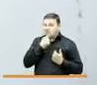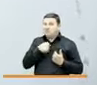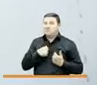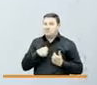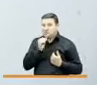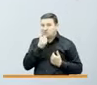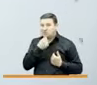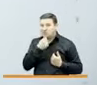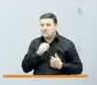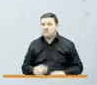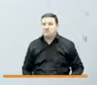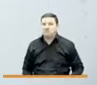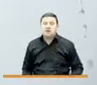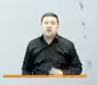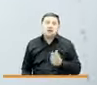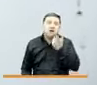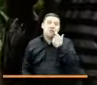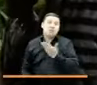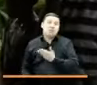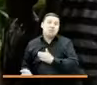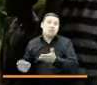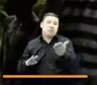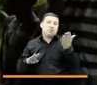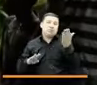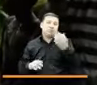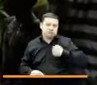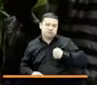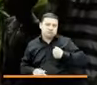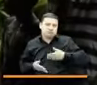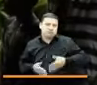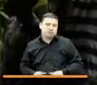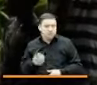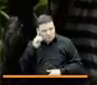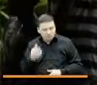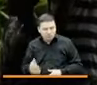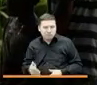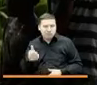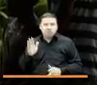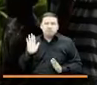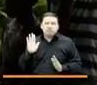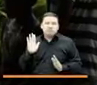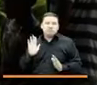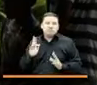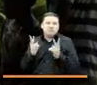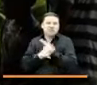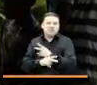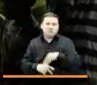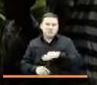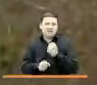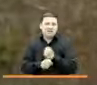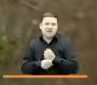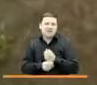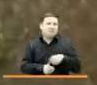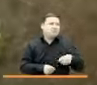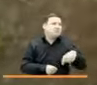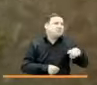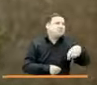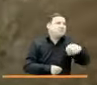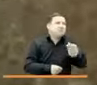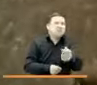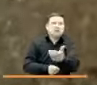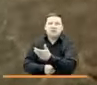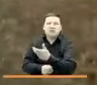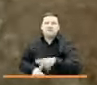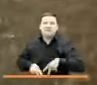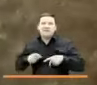fuimos huérfanos de padre y madre siempre nosotros los criamos así como así trabajando por ahí luchando la vida